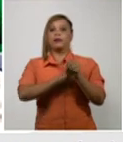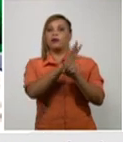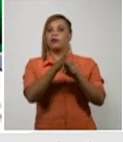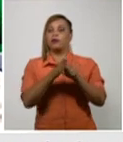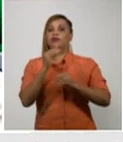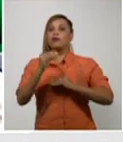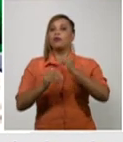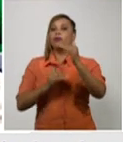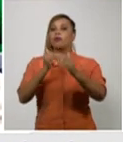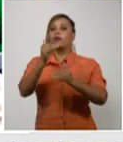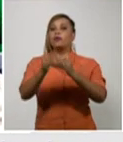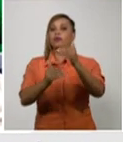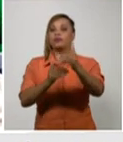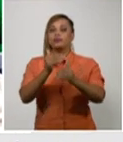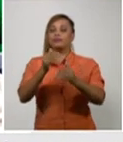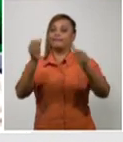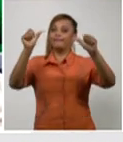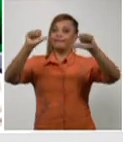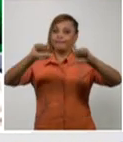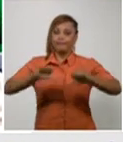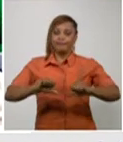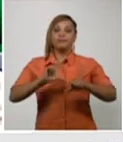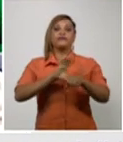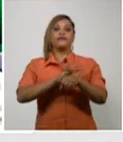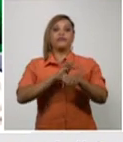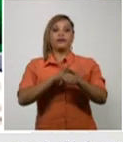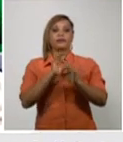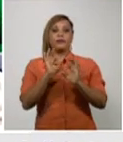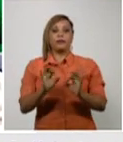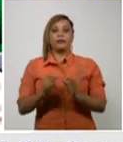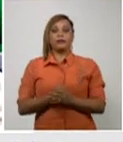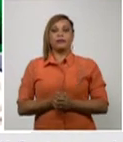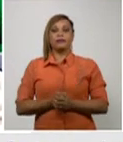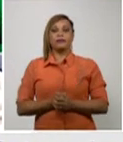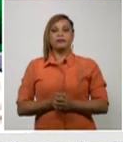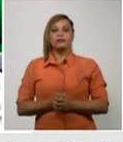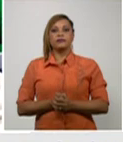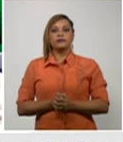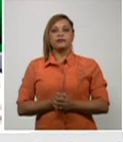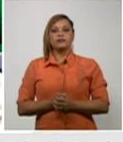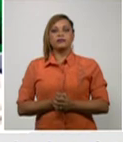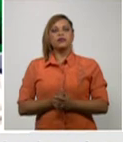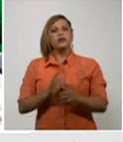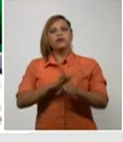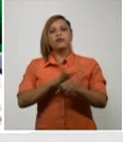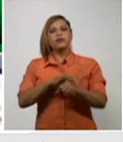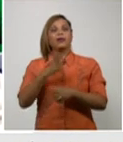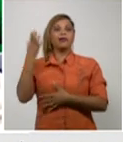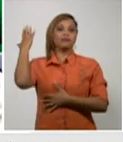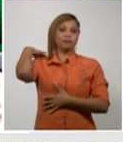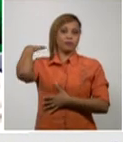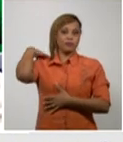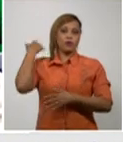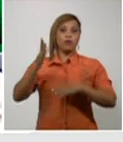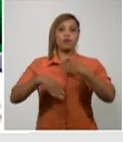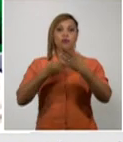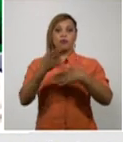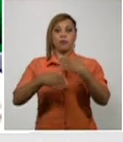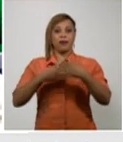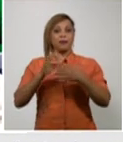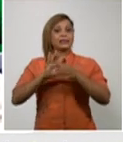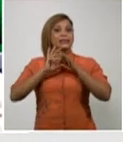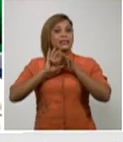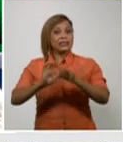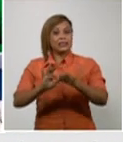desfavorable de la enfermedad y una enfermedad pulmonar obstructiva crónica que